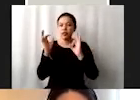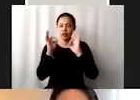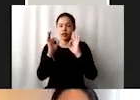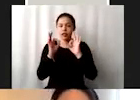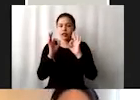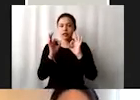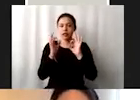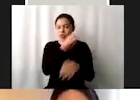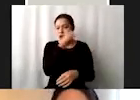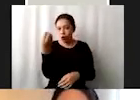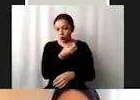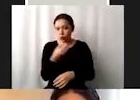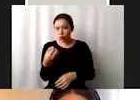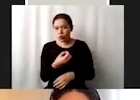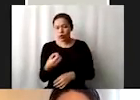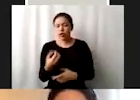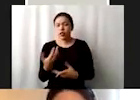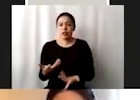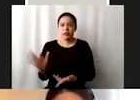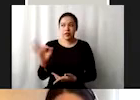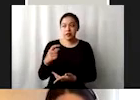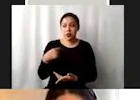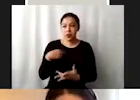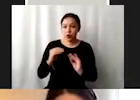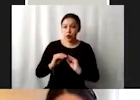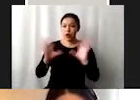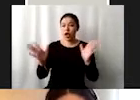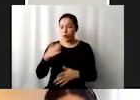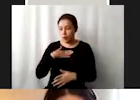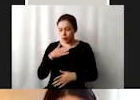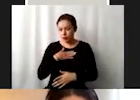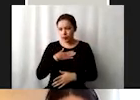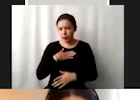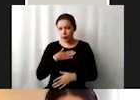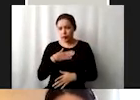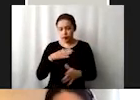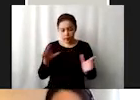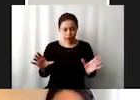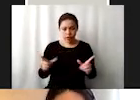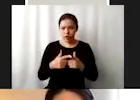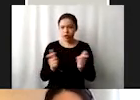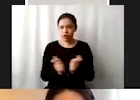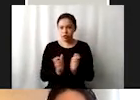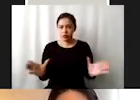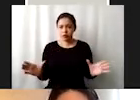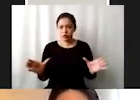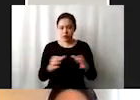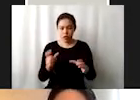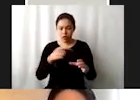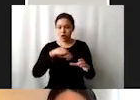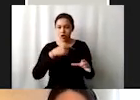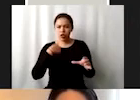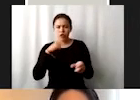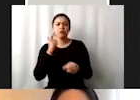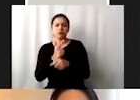en donde, si bien tengo claro cuál es mi comunidad beneficiada o el sitio donde estoy,